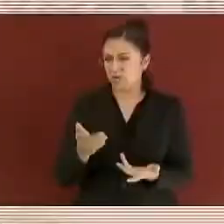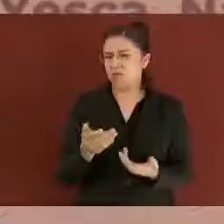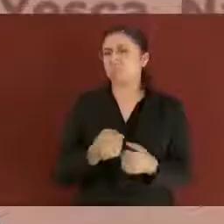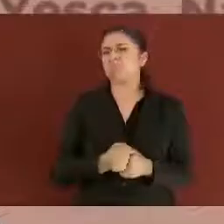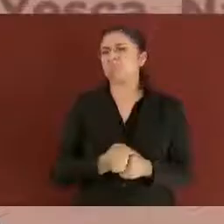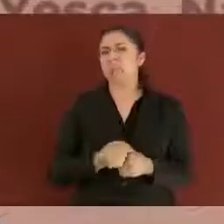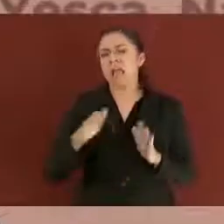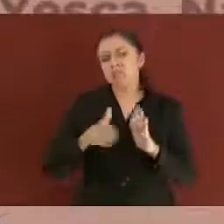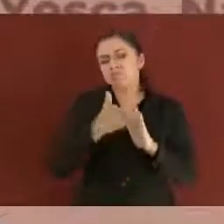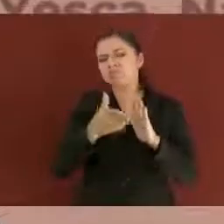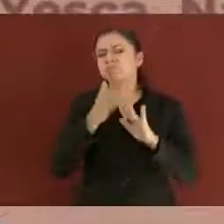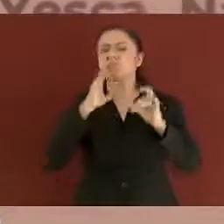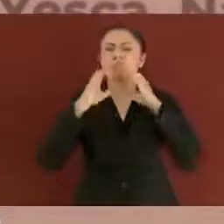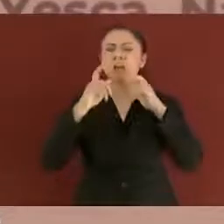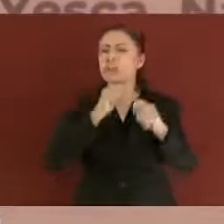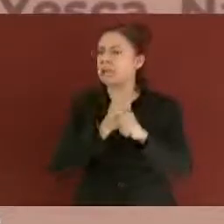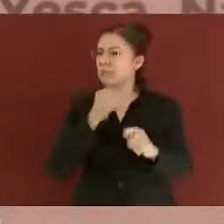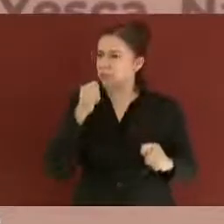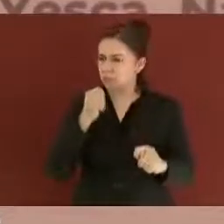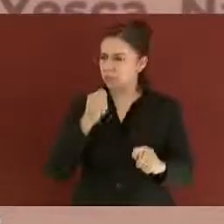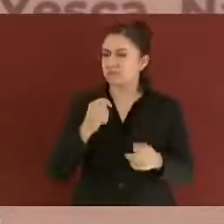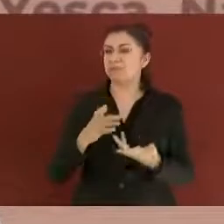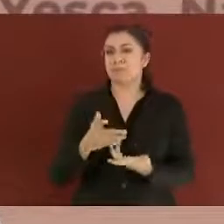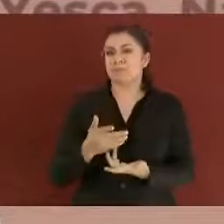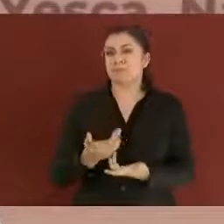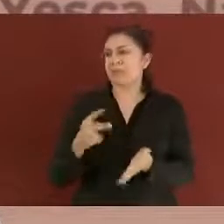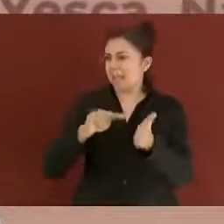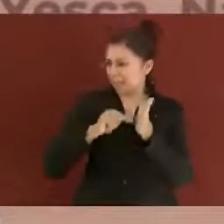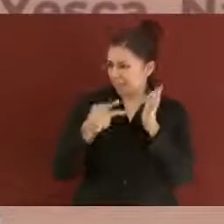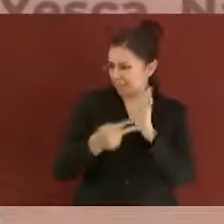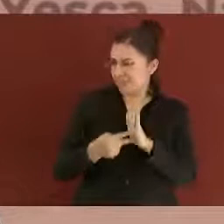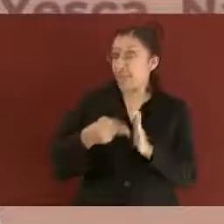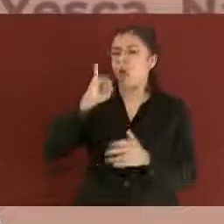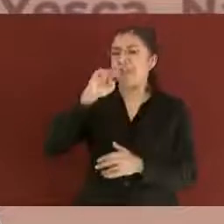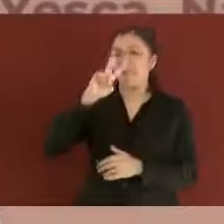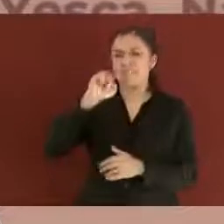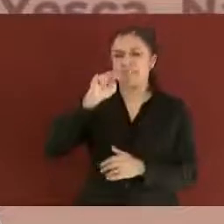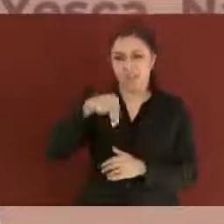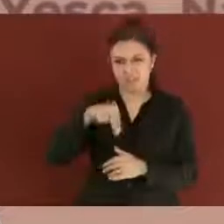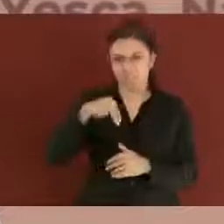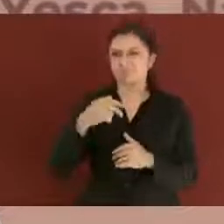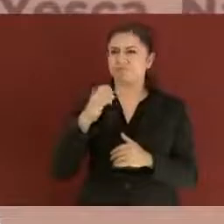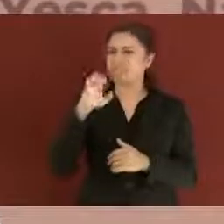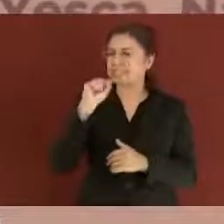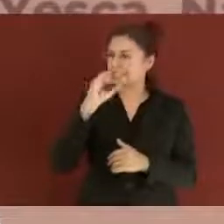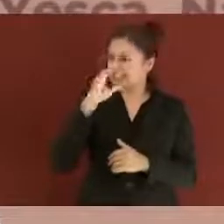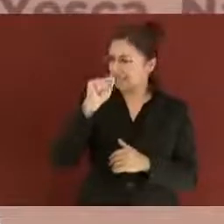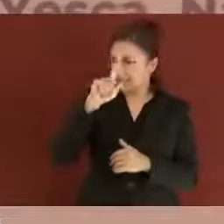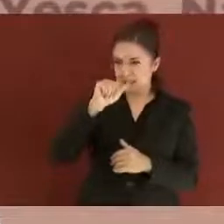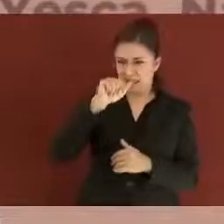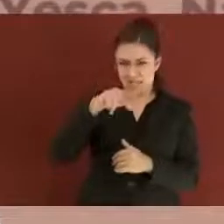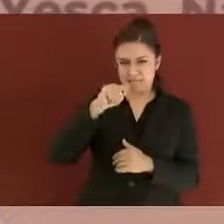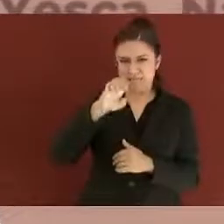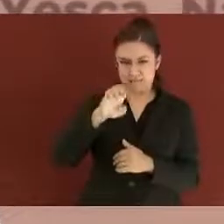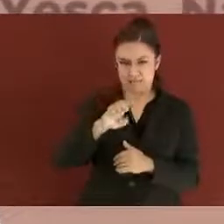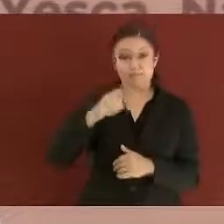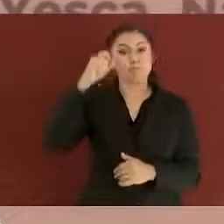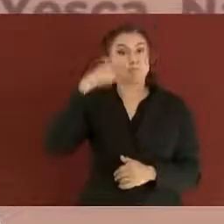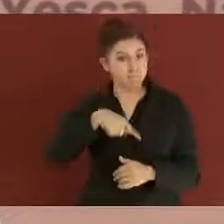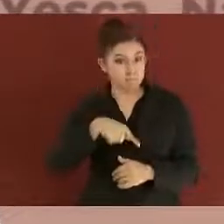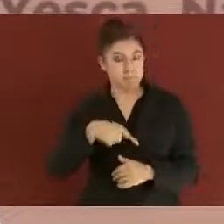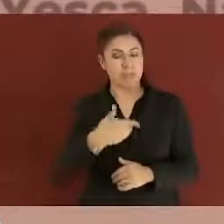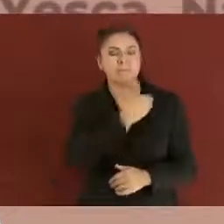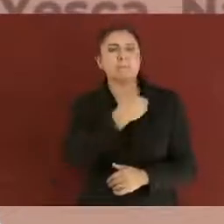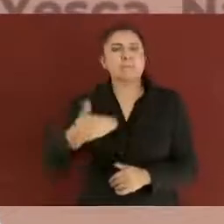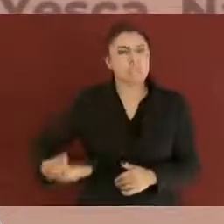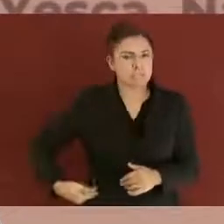Transportes, al ingeniero Cédric Iván Escalante, al presidente municipal de la Yesca, Ignacio Flores Medina,